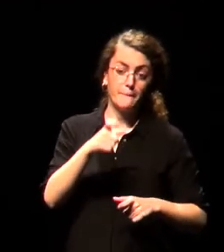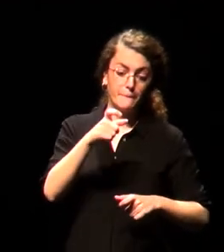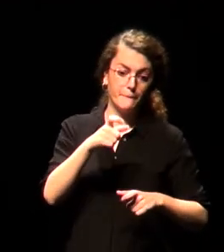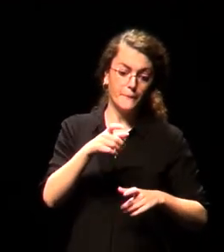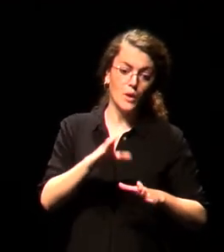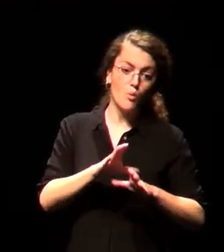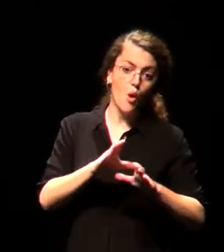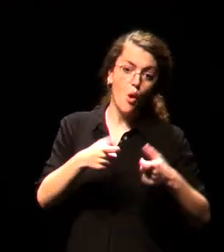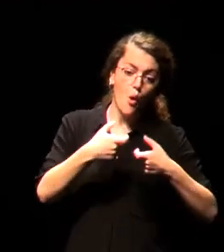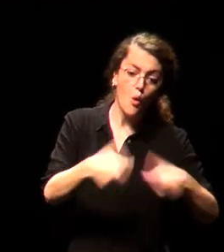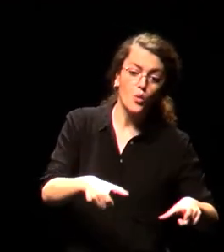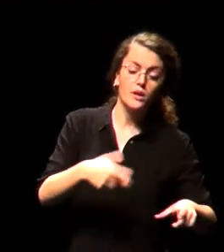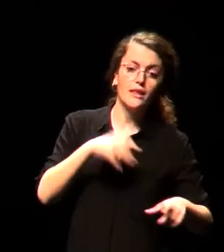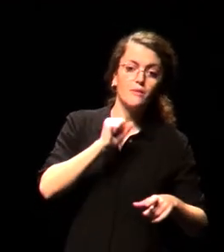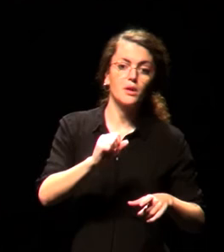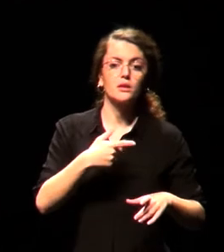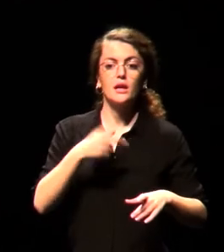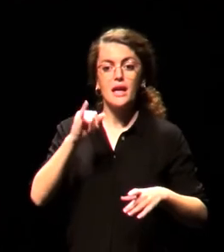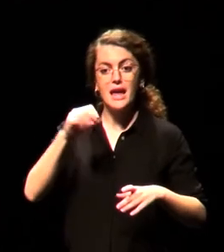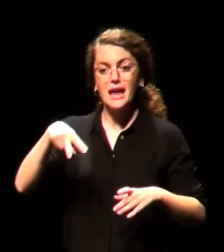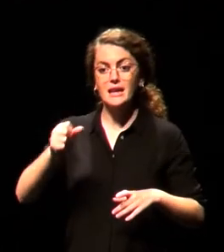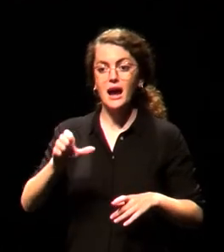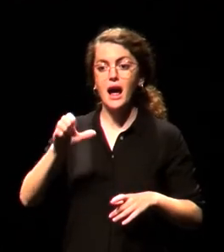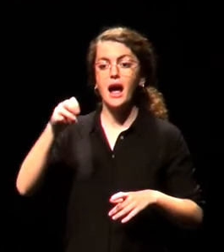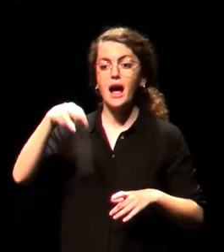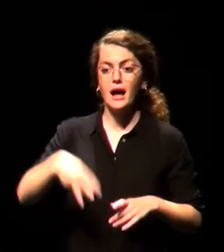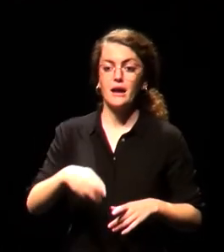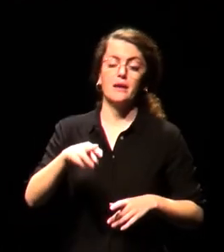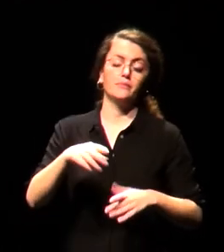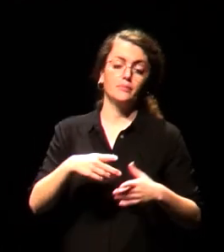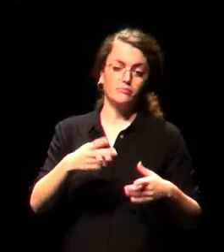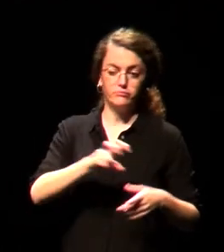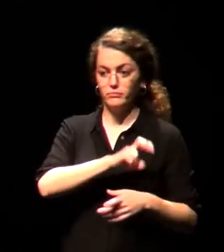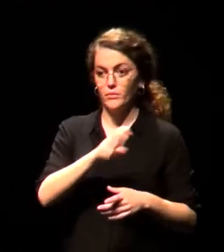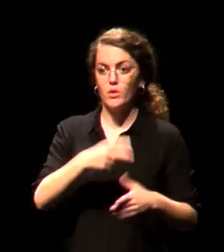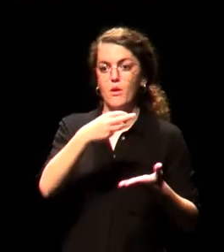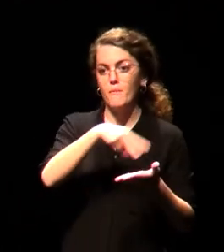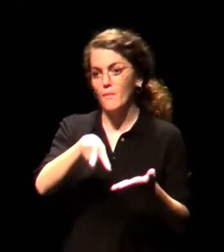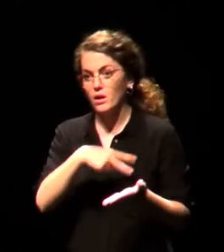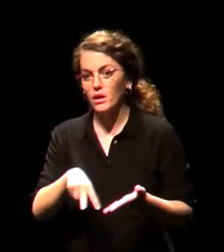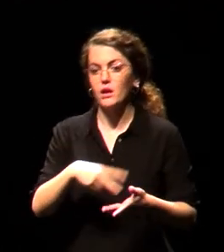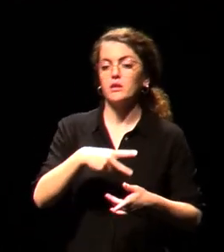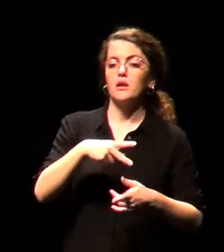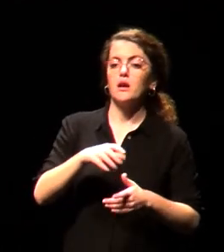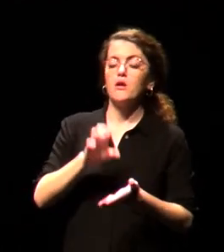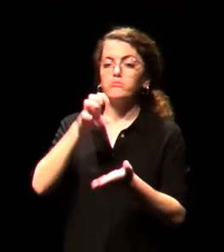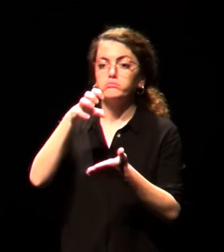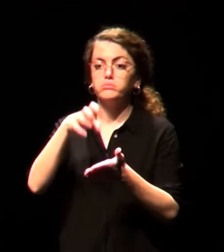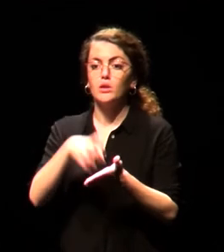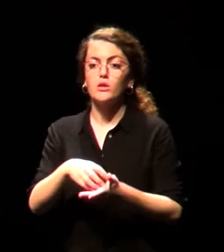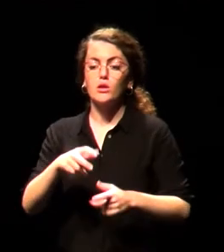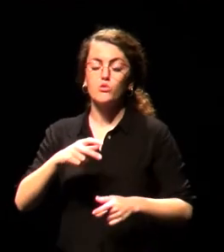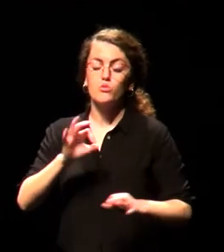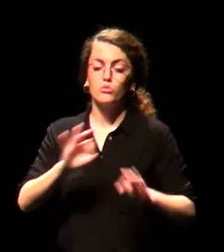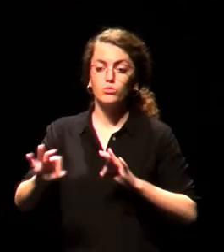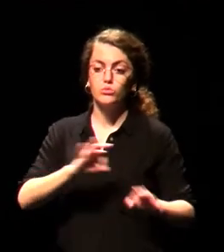INAEM, el Centro Dramático Nacional, la Compañía Nacional de Teatro Clásico, el Baré Nacional de España, la Compañía Nacional de Danza, la Orquesta y Coro Nacionales de